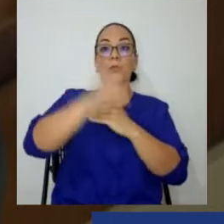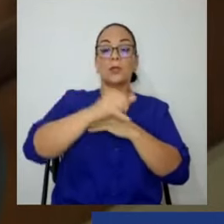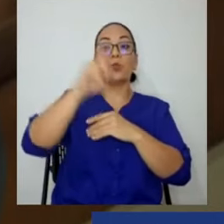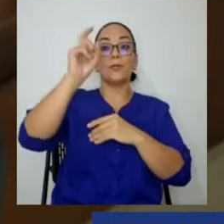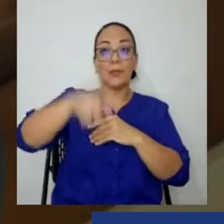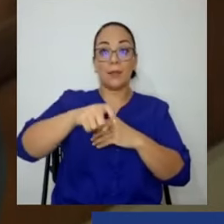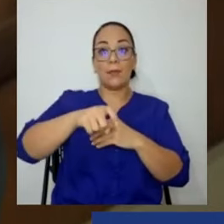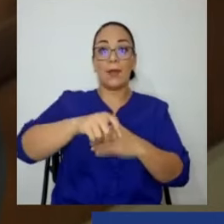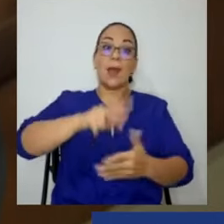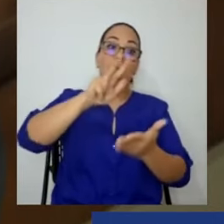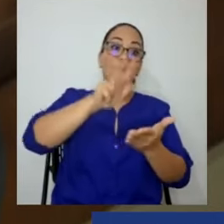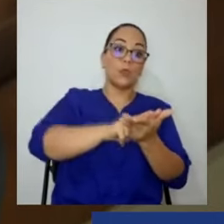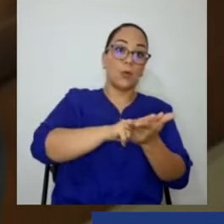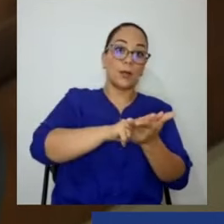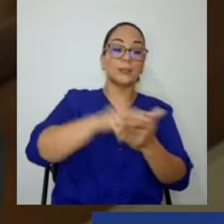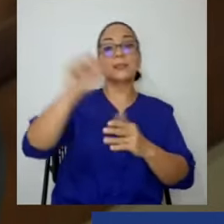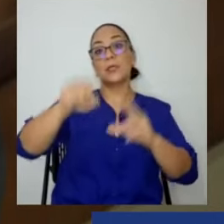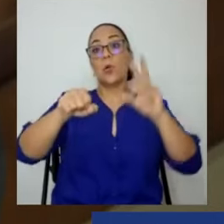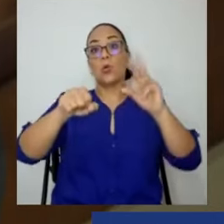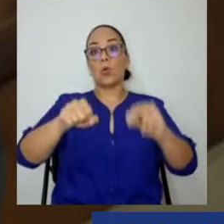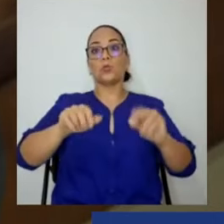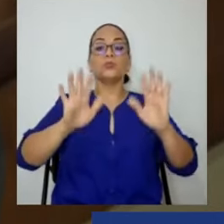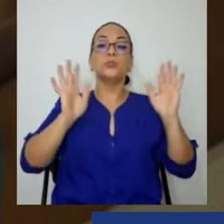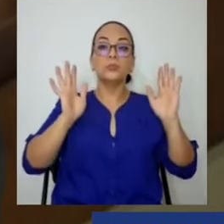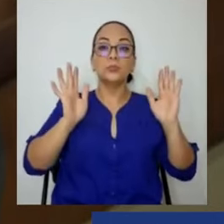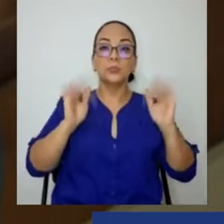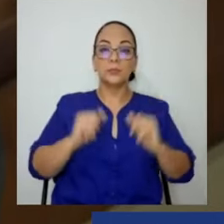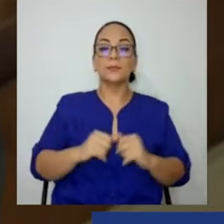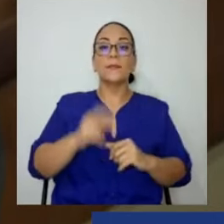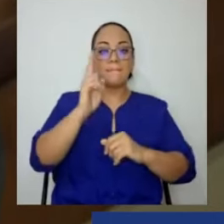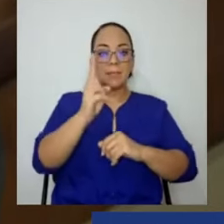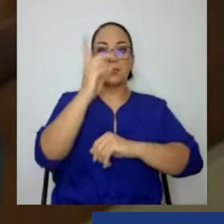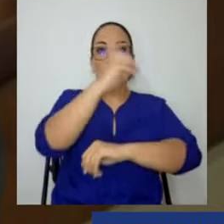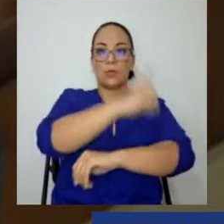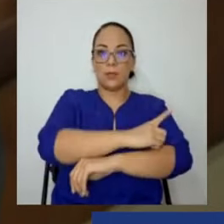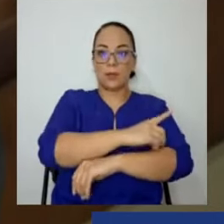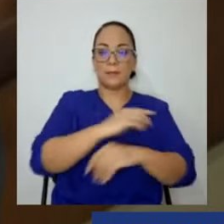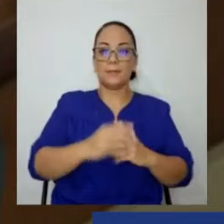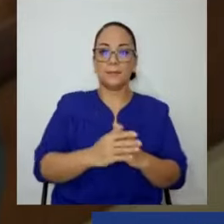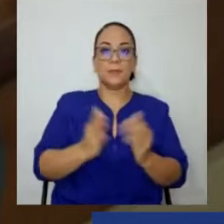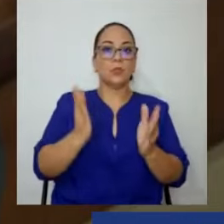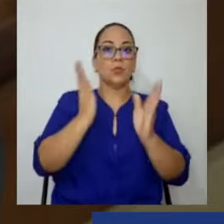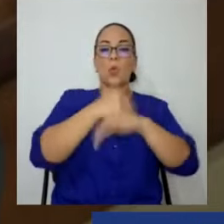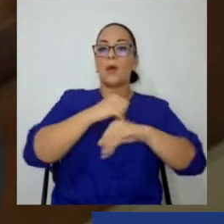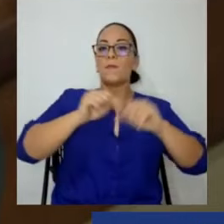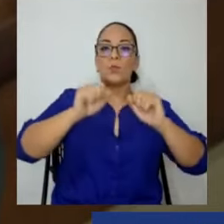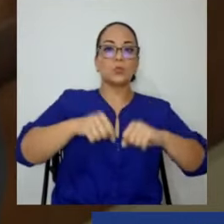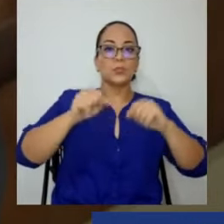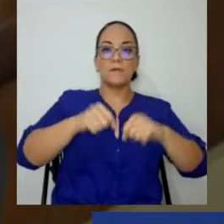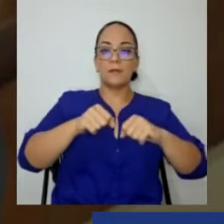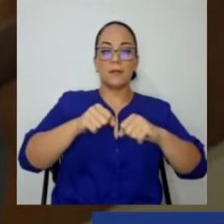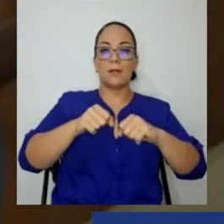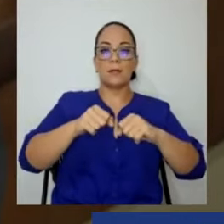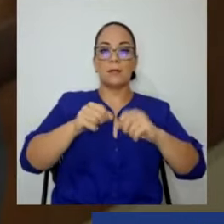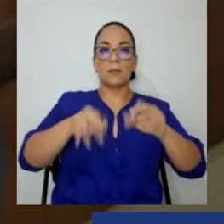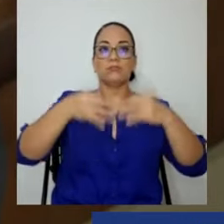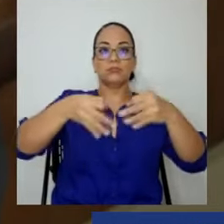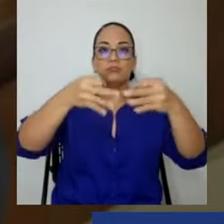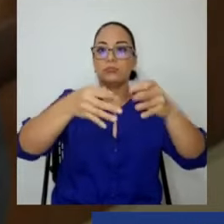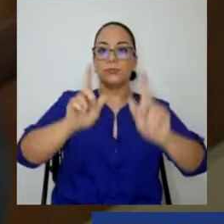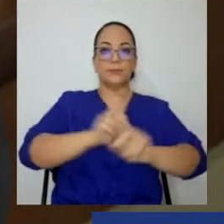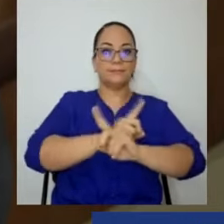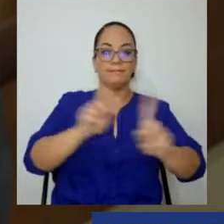o improbarse. Es en un solo día. No hay posibilidades de posposición.